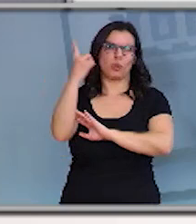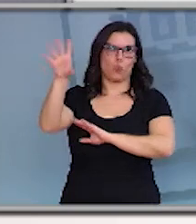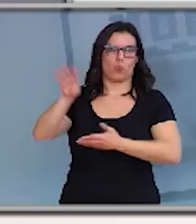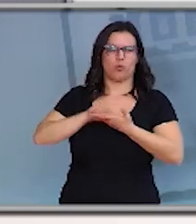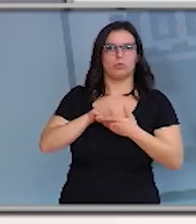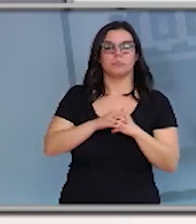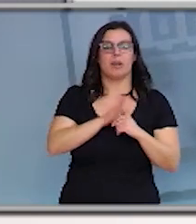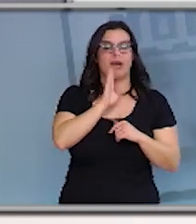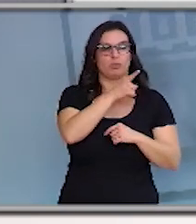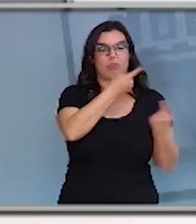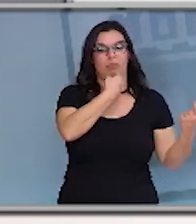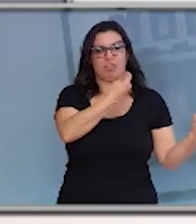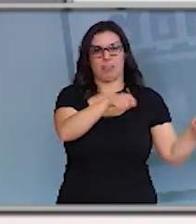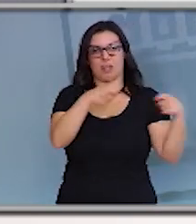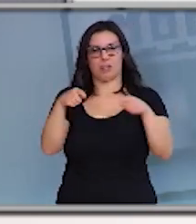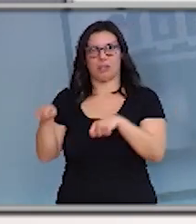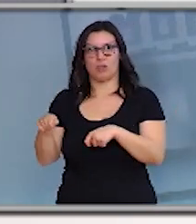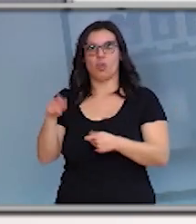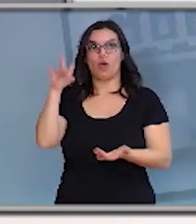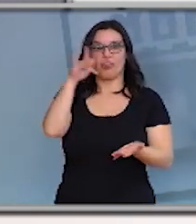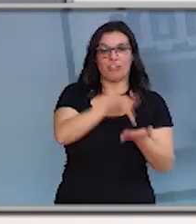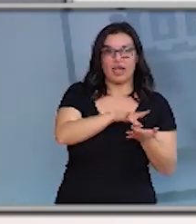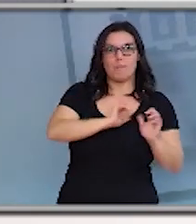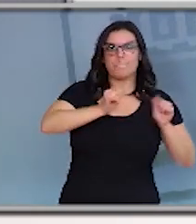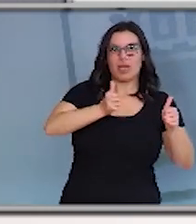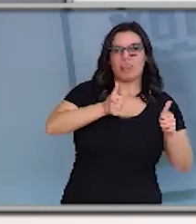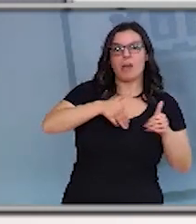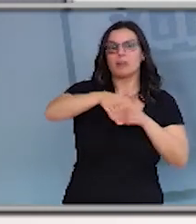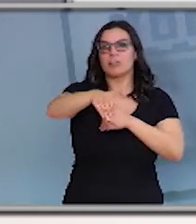los cierres anunciados desde qué día y hasta cuándo.